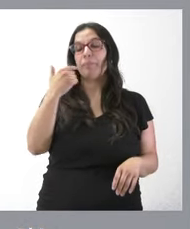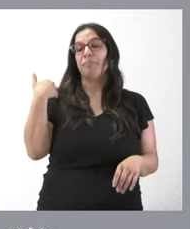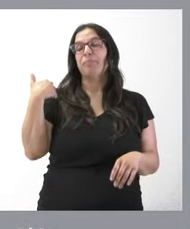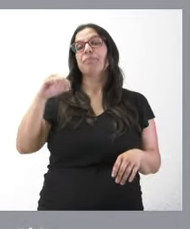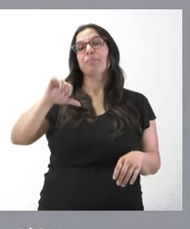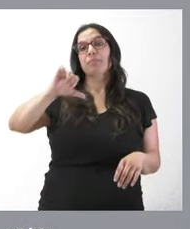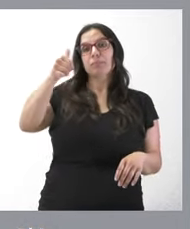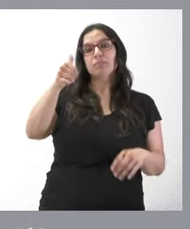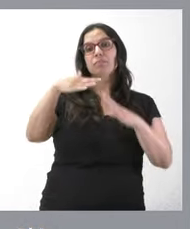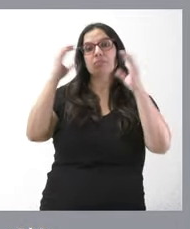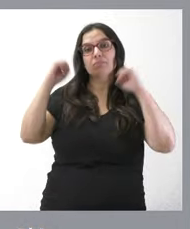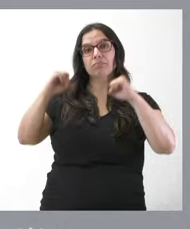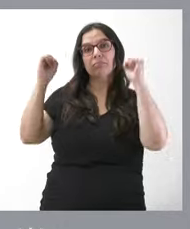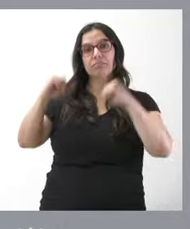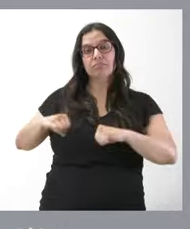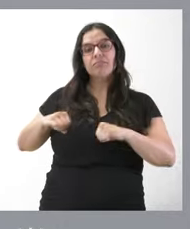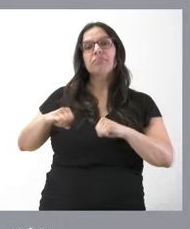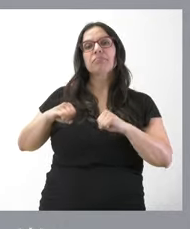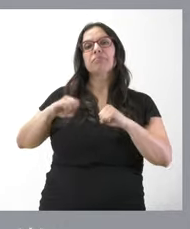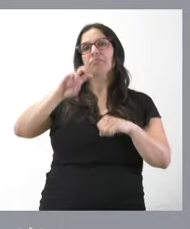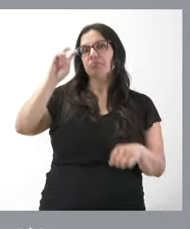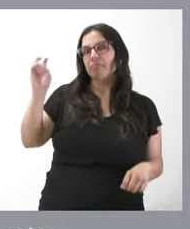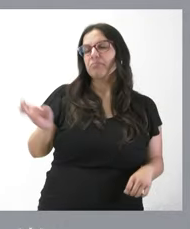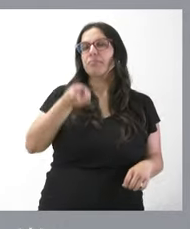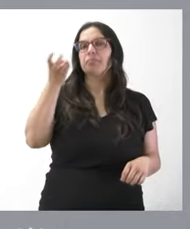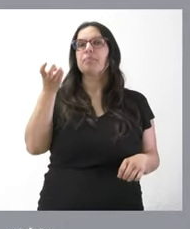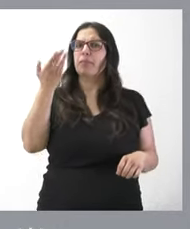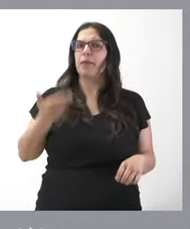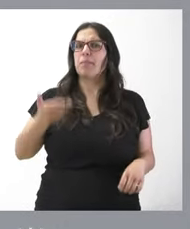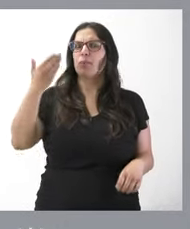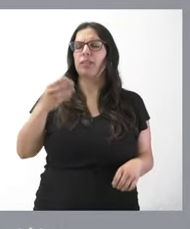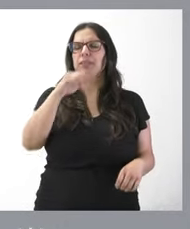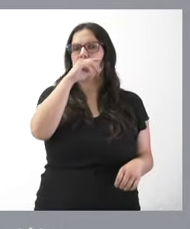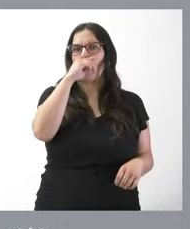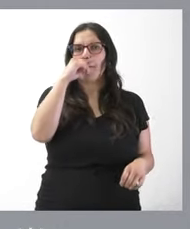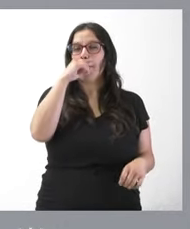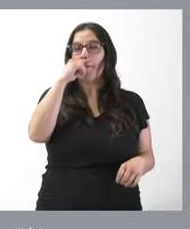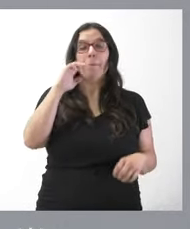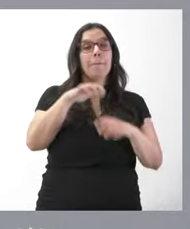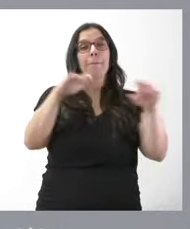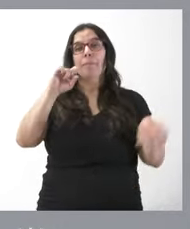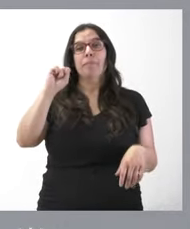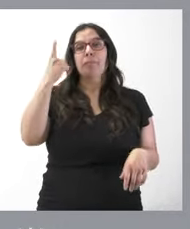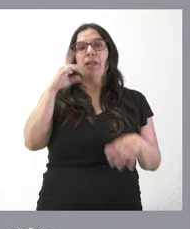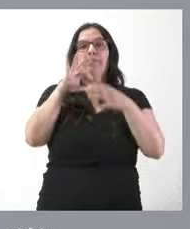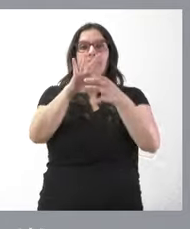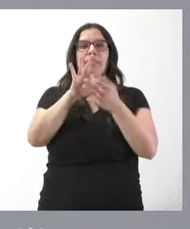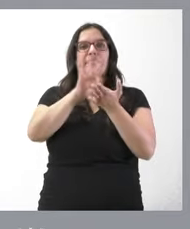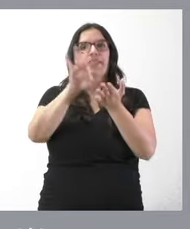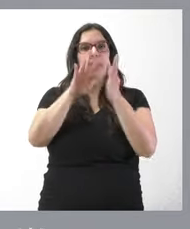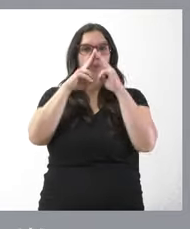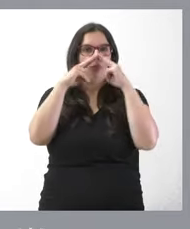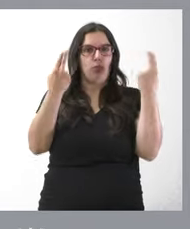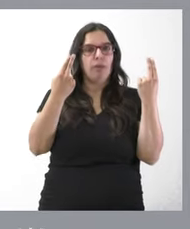conjunto de acuerdos ciertamente relevantes, básicamente en el ámbito de los servicios públicos y,